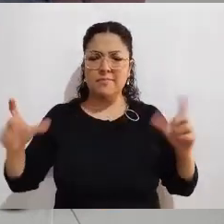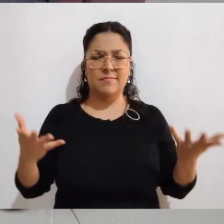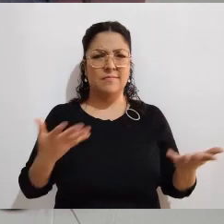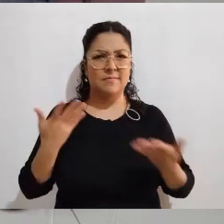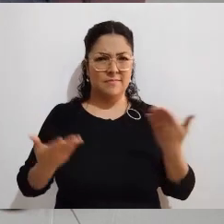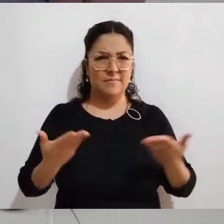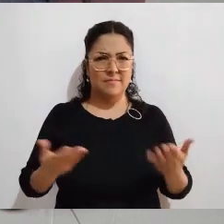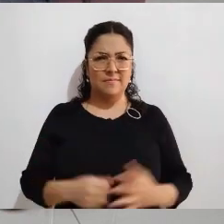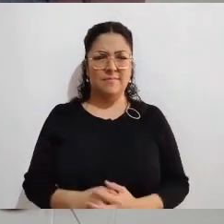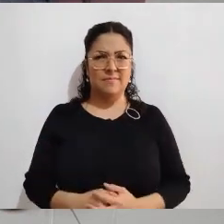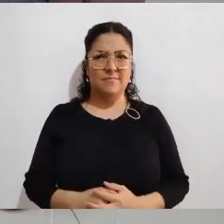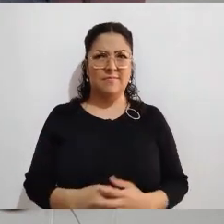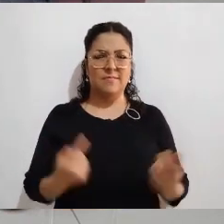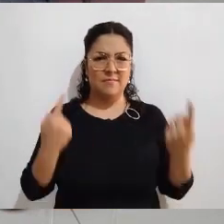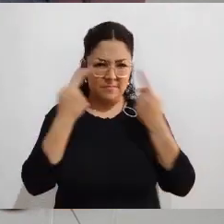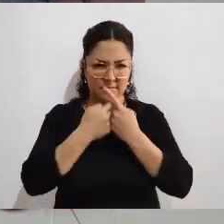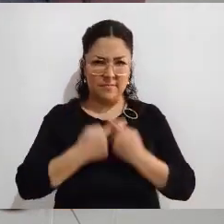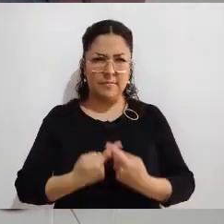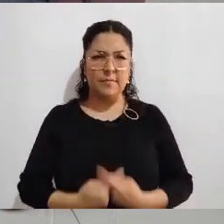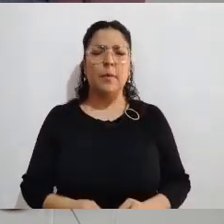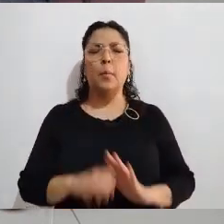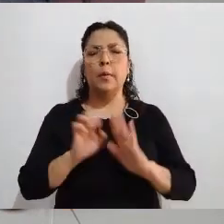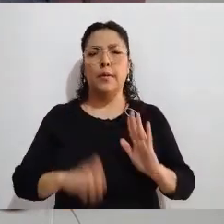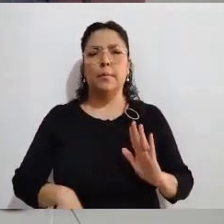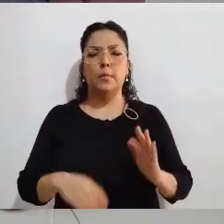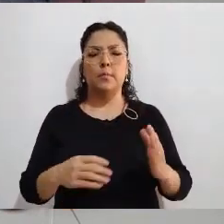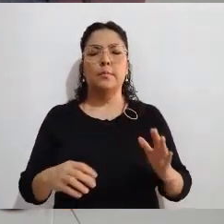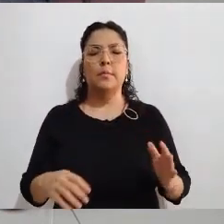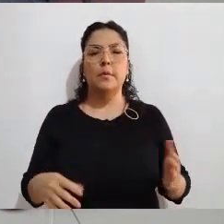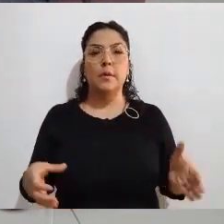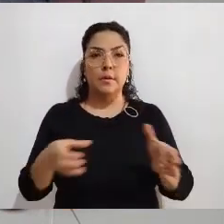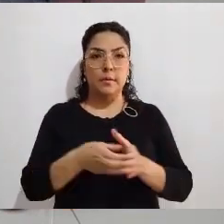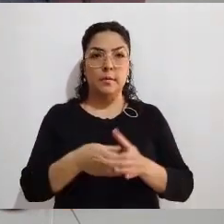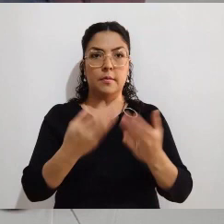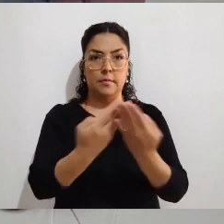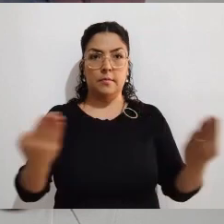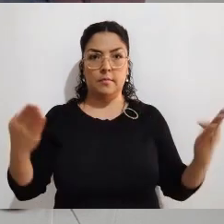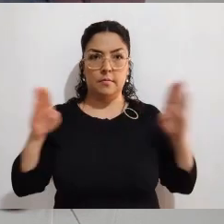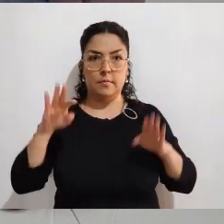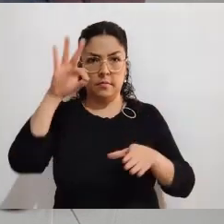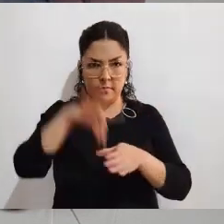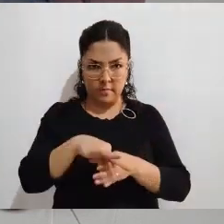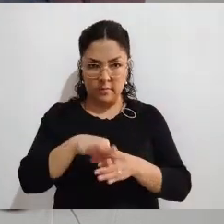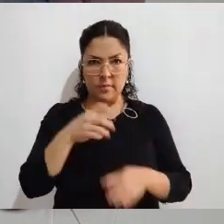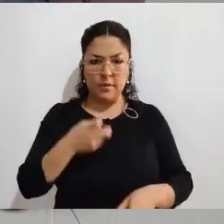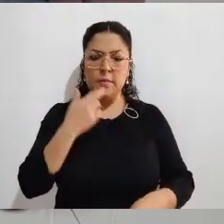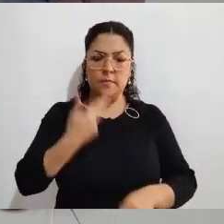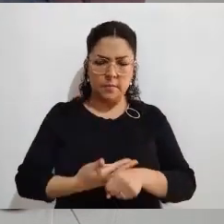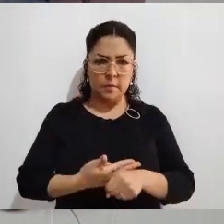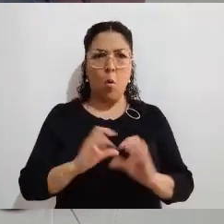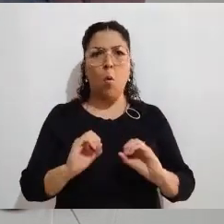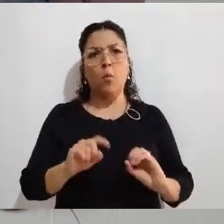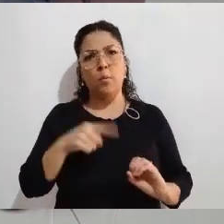implicación? A veces se confunde uno con funcionario de casilla, con ser observador electoral, para poder conocer un poquito más de este